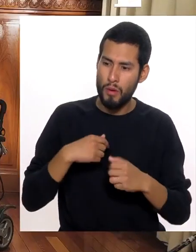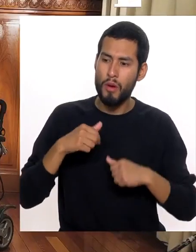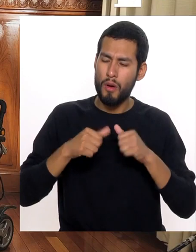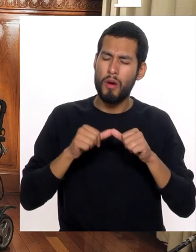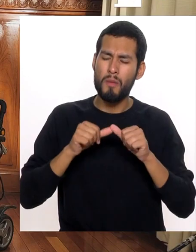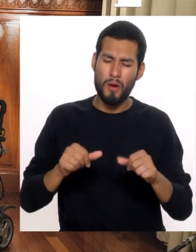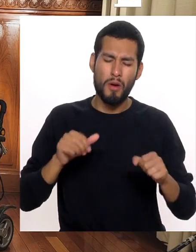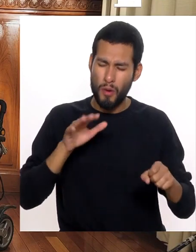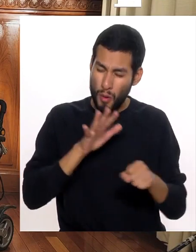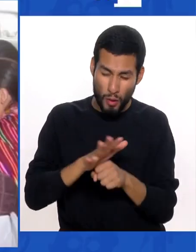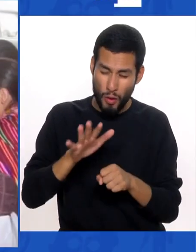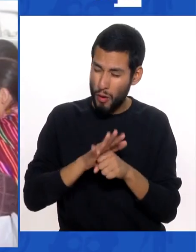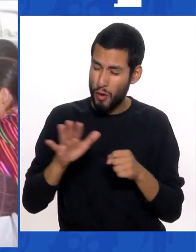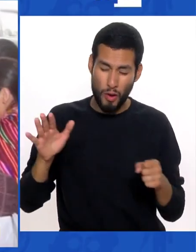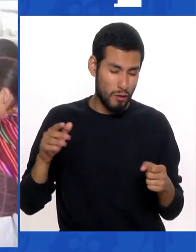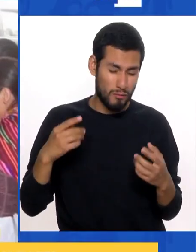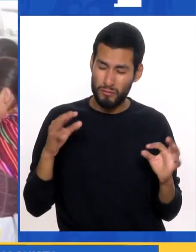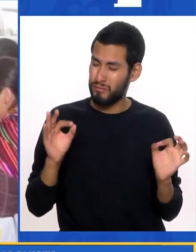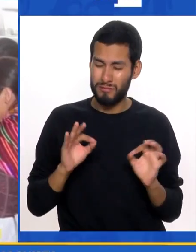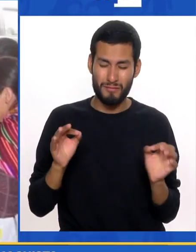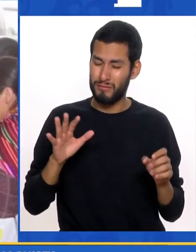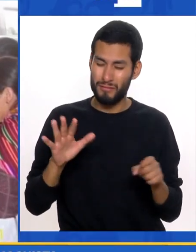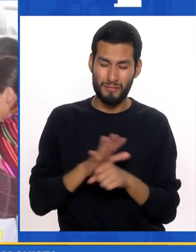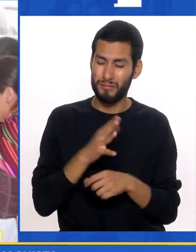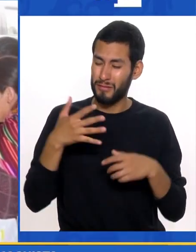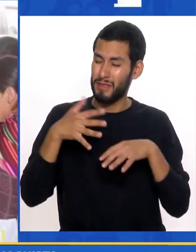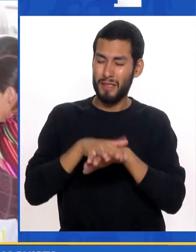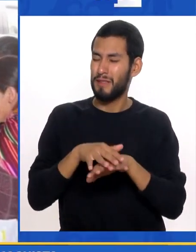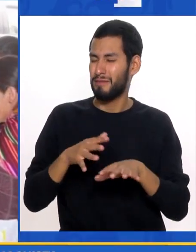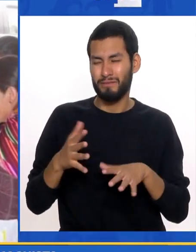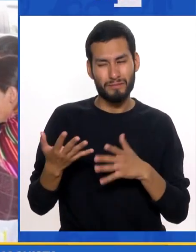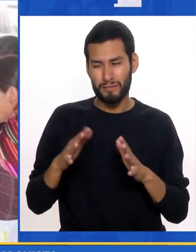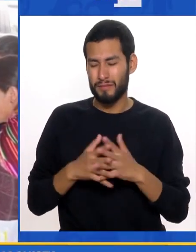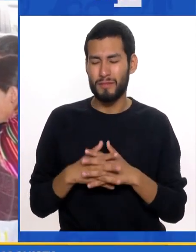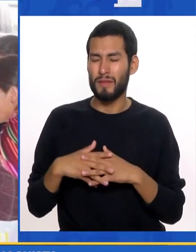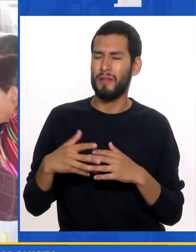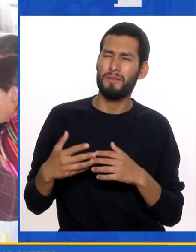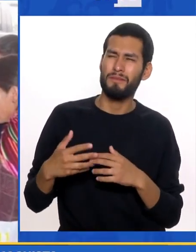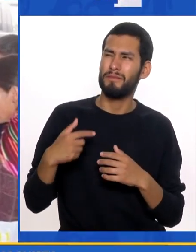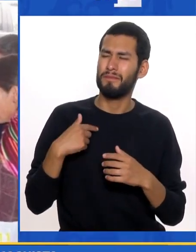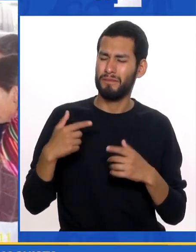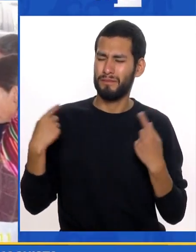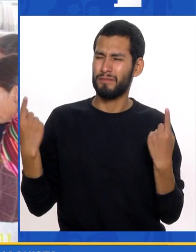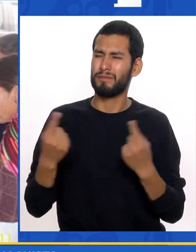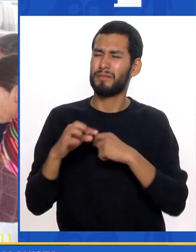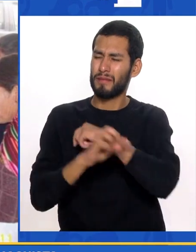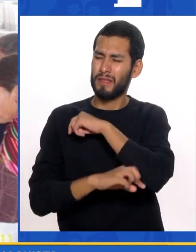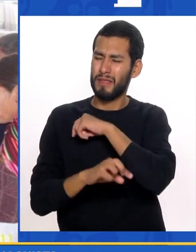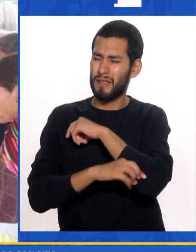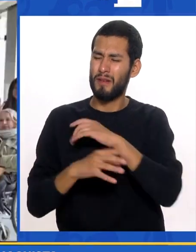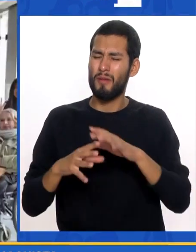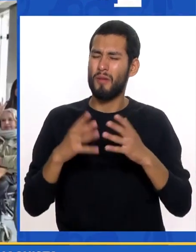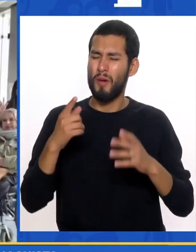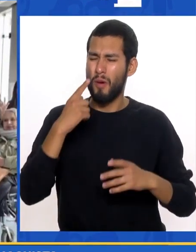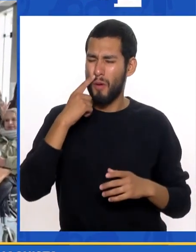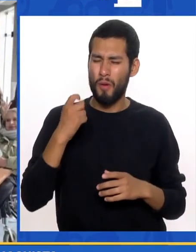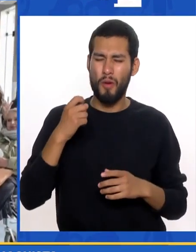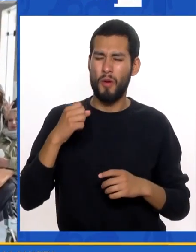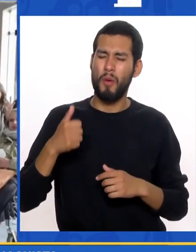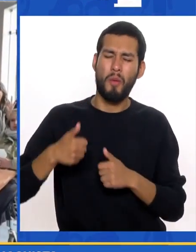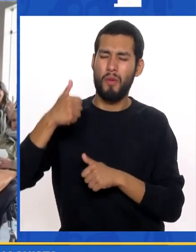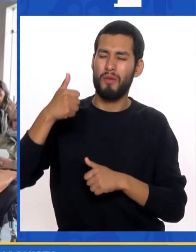luchado Bastante Pero todavía No, no estamos Muy incluidos Que digamos Por lo que Vivimos en un país